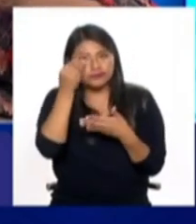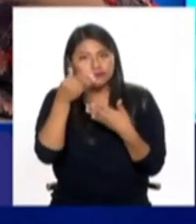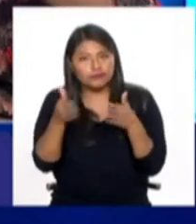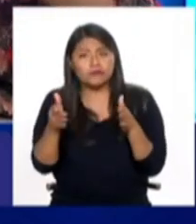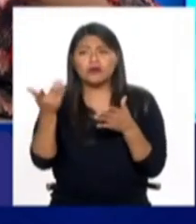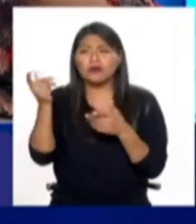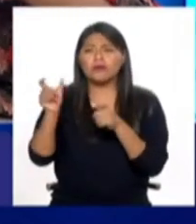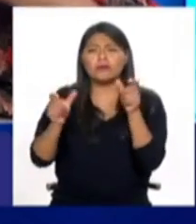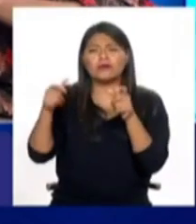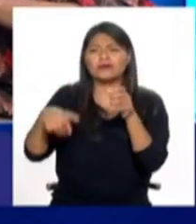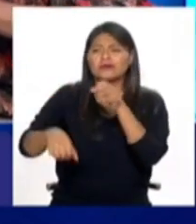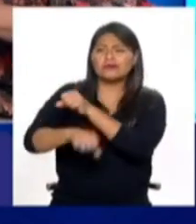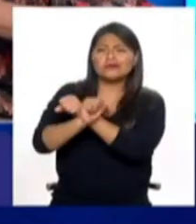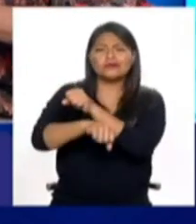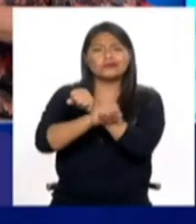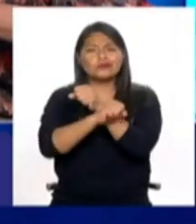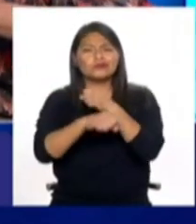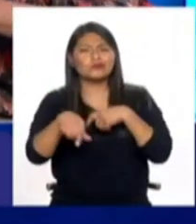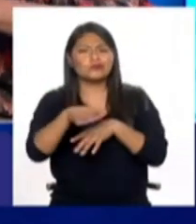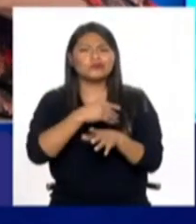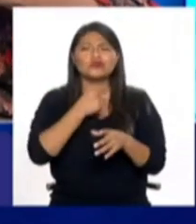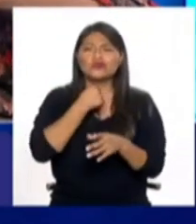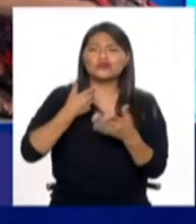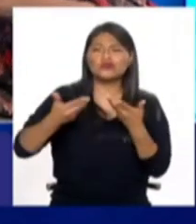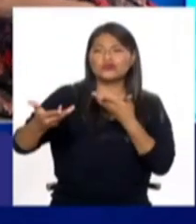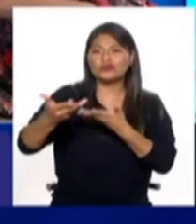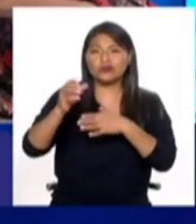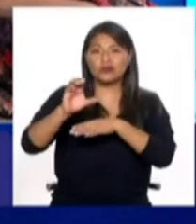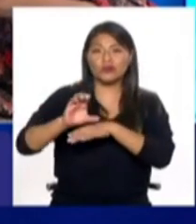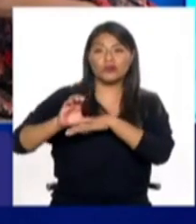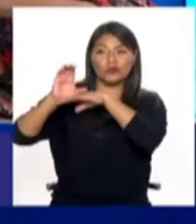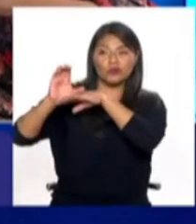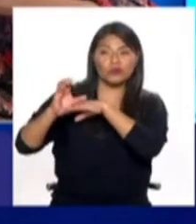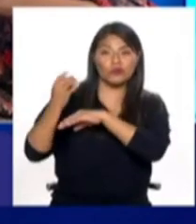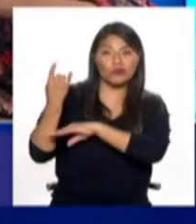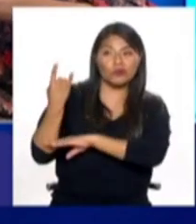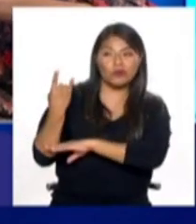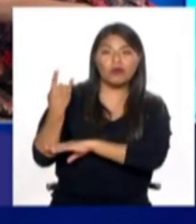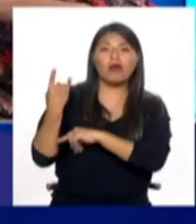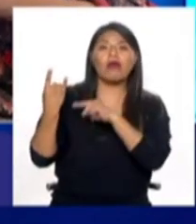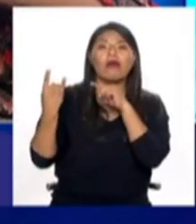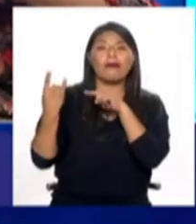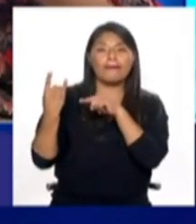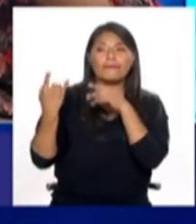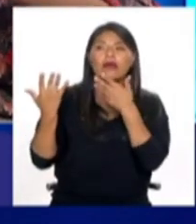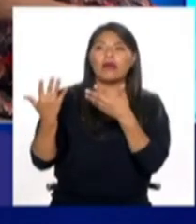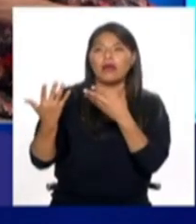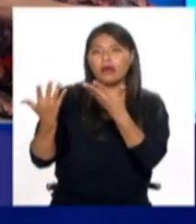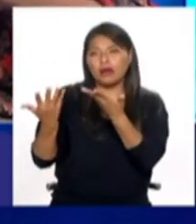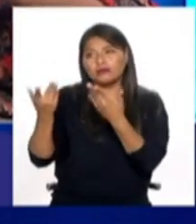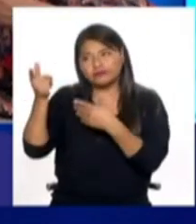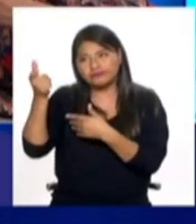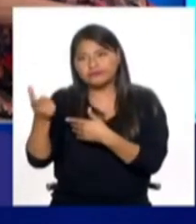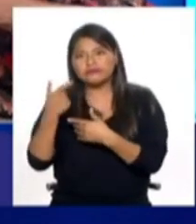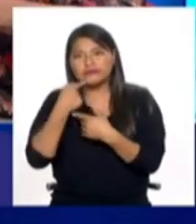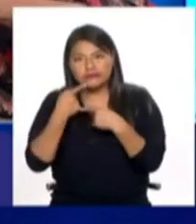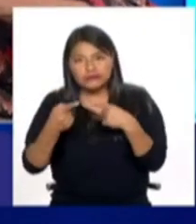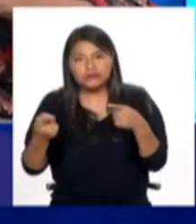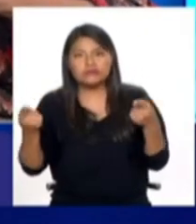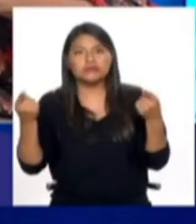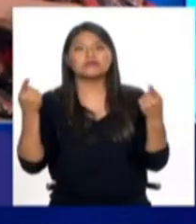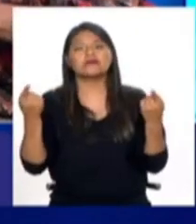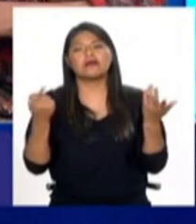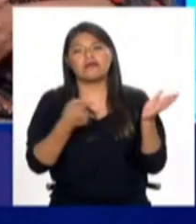al fútbol y específicamente a este club, la oportunidad también justamente de que de manera, digamos, emblemática